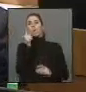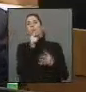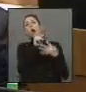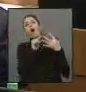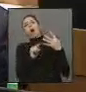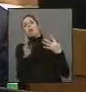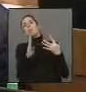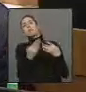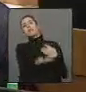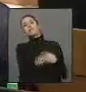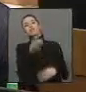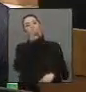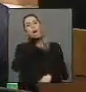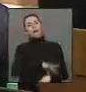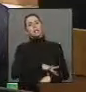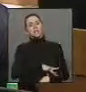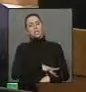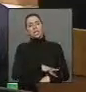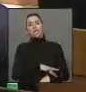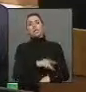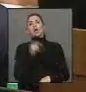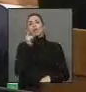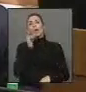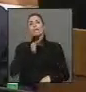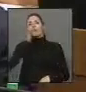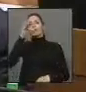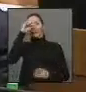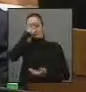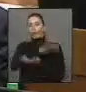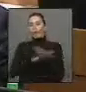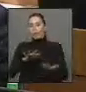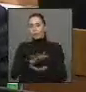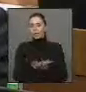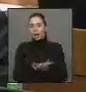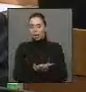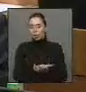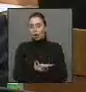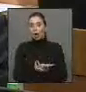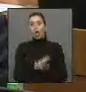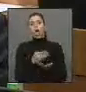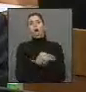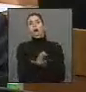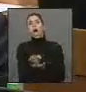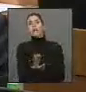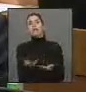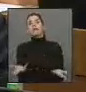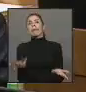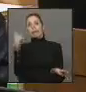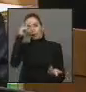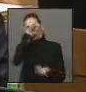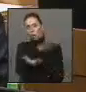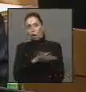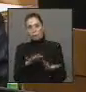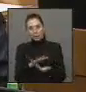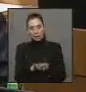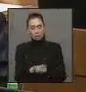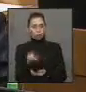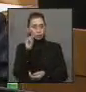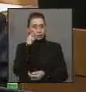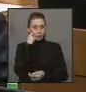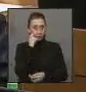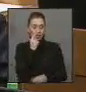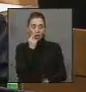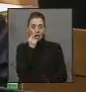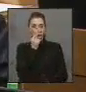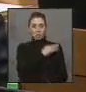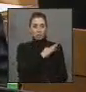beneficios para nuestro país, pero saber cuáles son las complicaciones que van a derivar y dónde van a estar concentradas esas complicaciones. Porque si eso implica, como lo